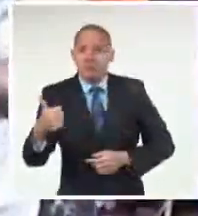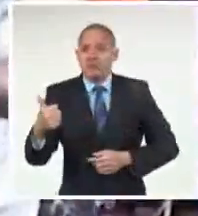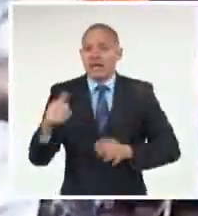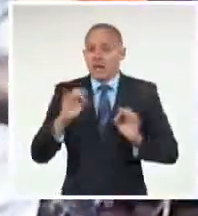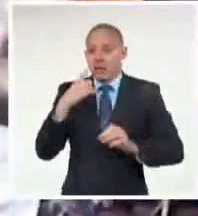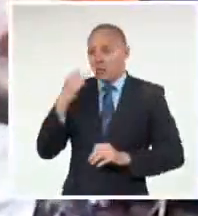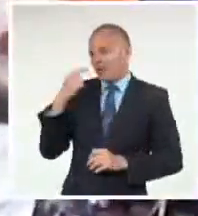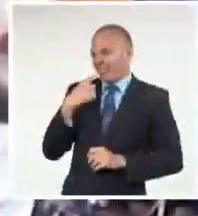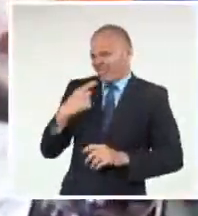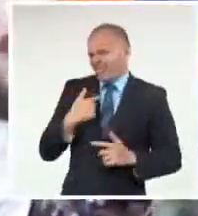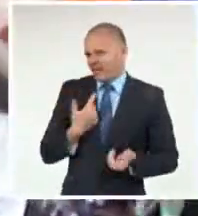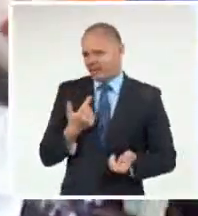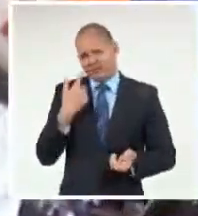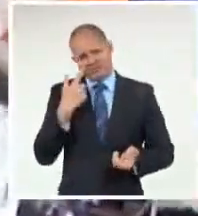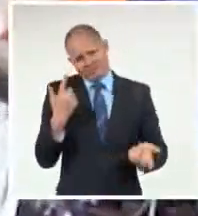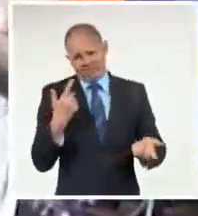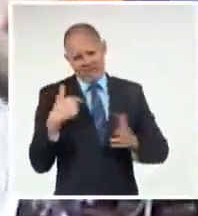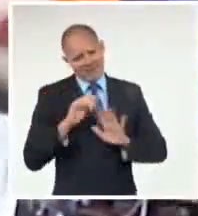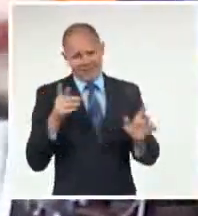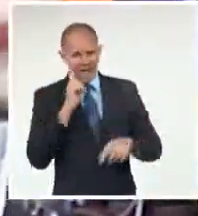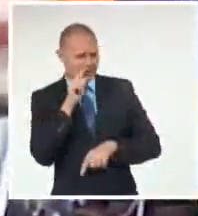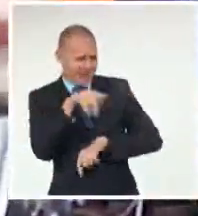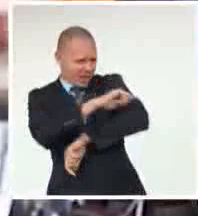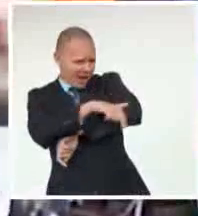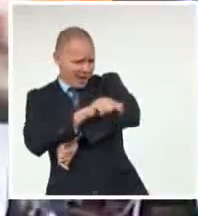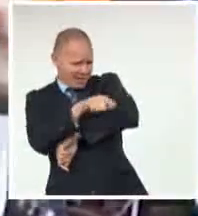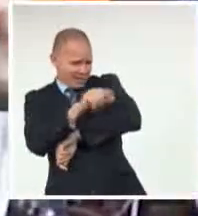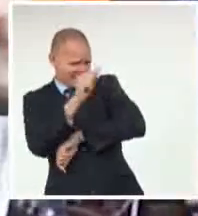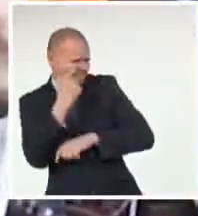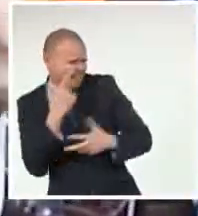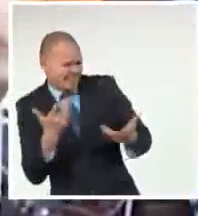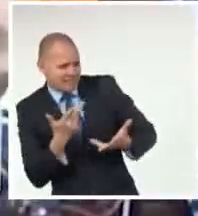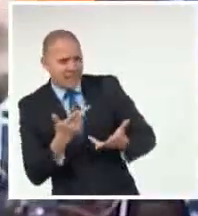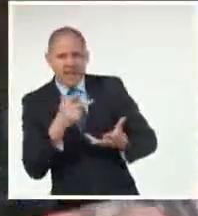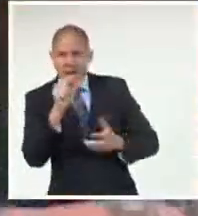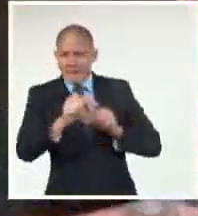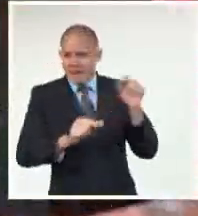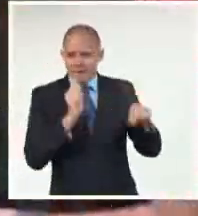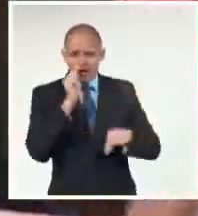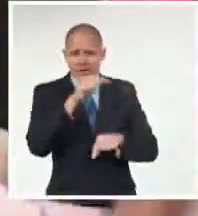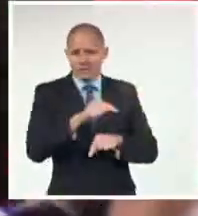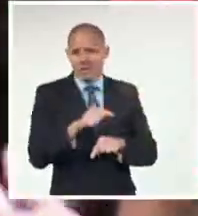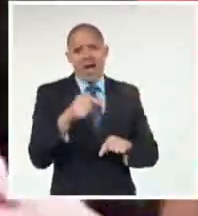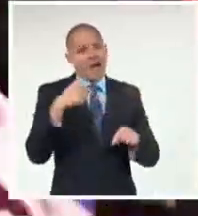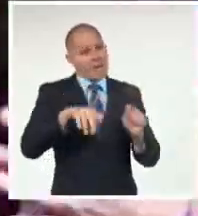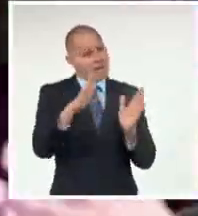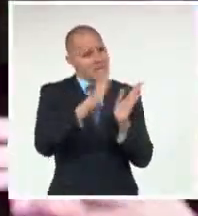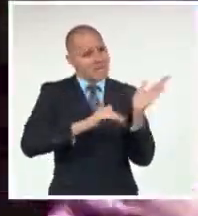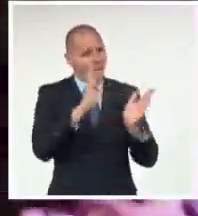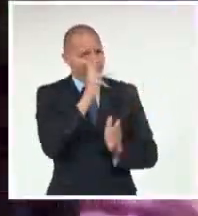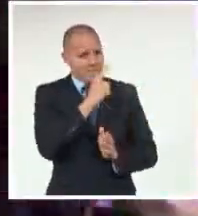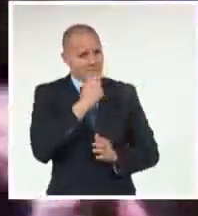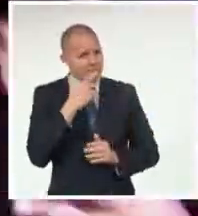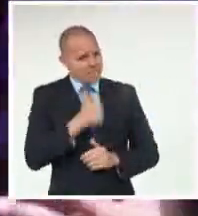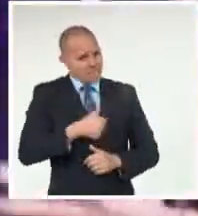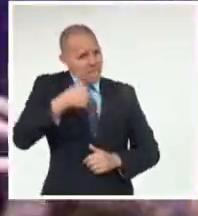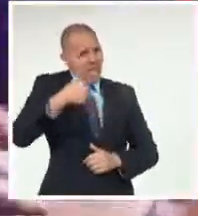Ya en la esquina Se acomoda La maravilla Del mes Que sobreviene